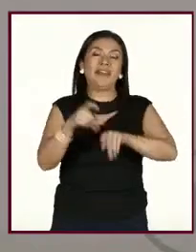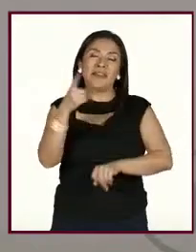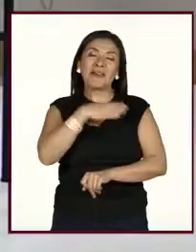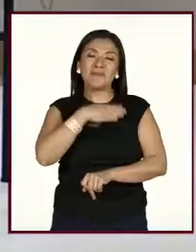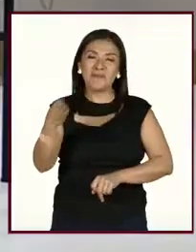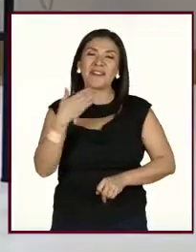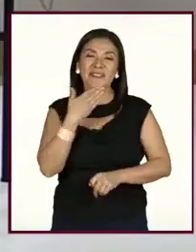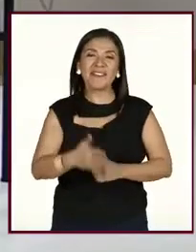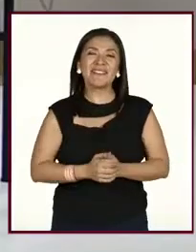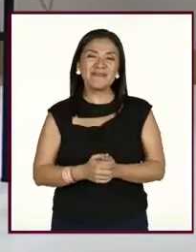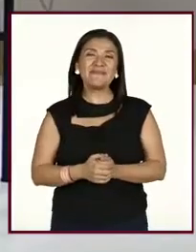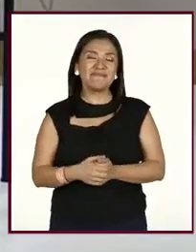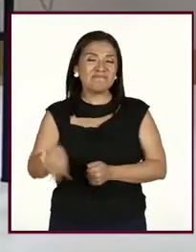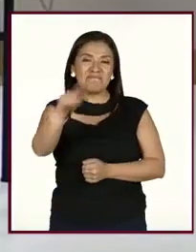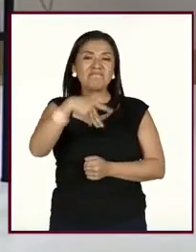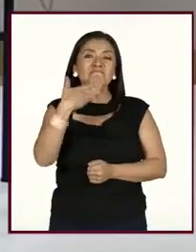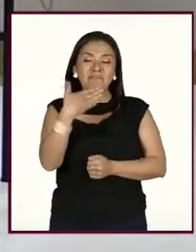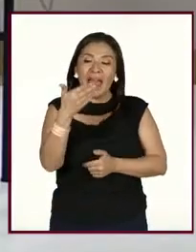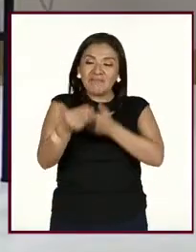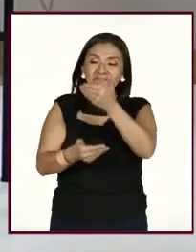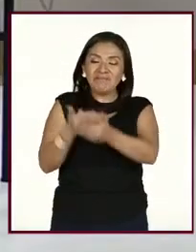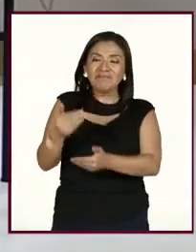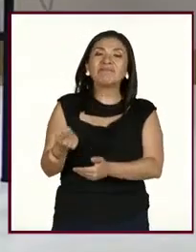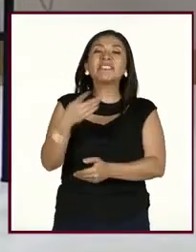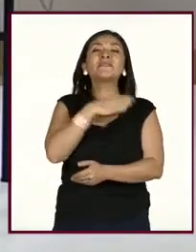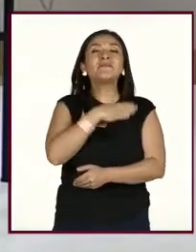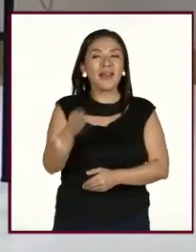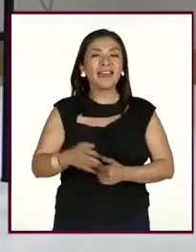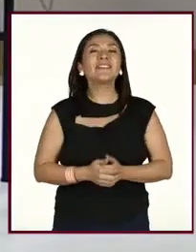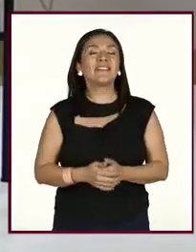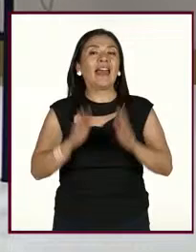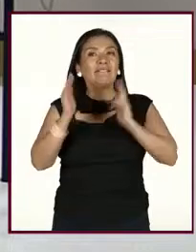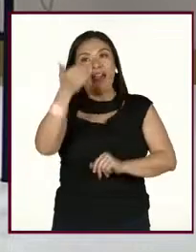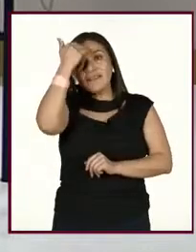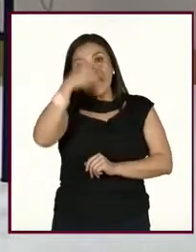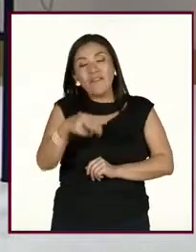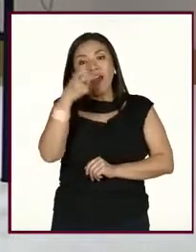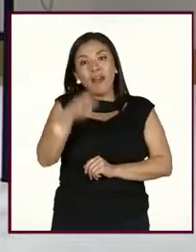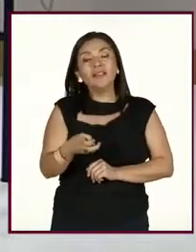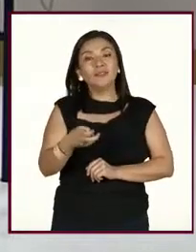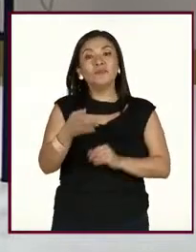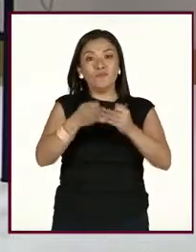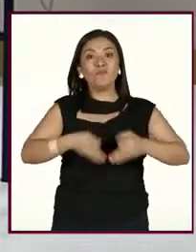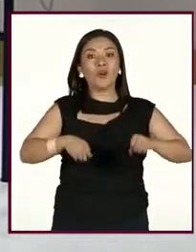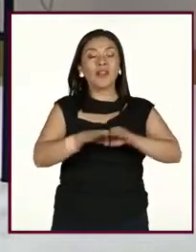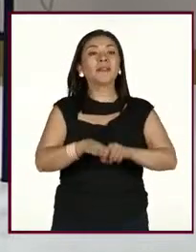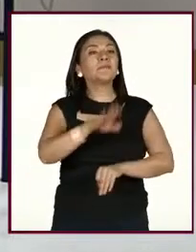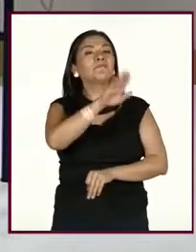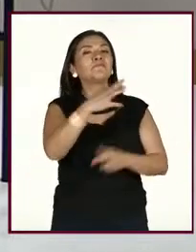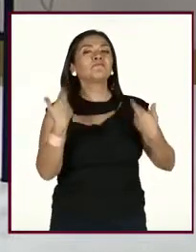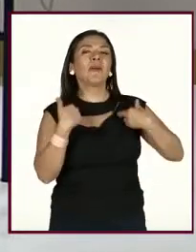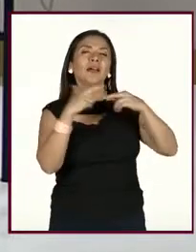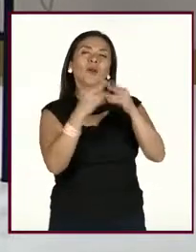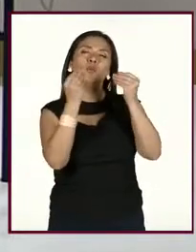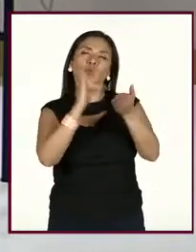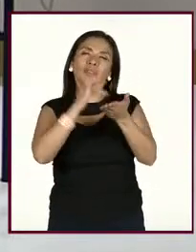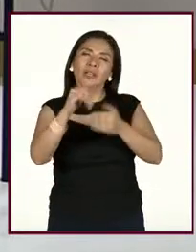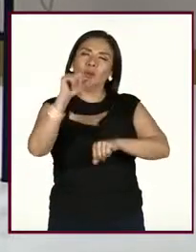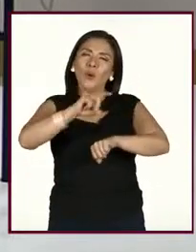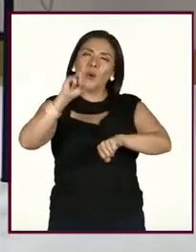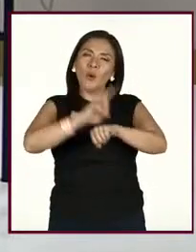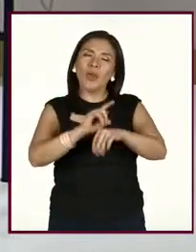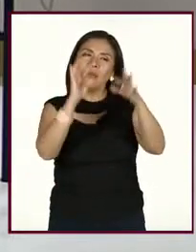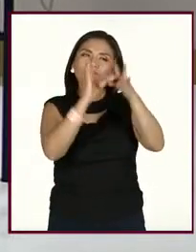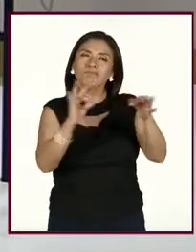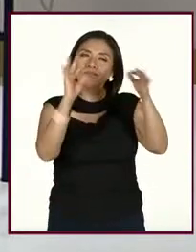mucho, que está... Estamos en buen camino, ¿verdad, maestra? Estamos en buen camino, concientizando esto. Maestra Marisa, muchas gracias por esta valiosa